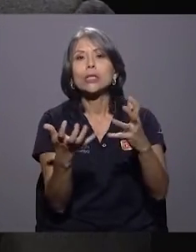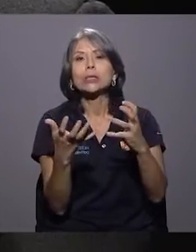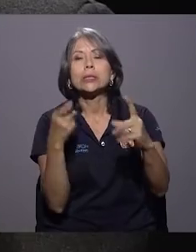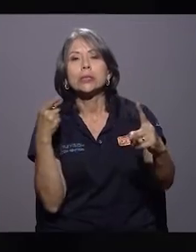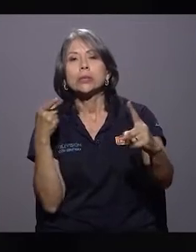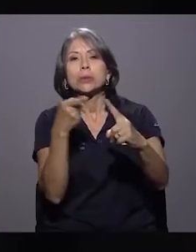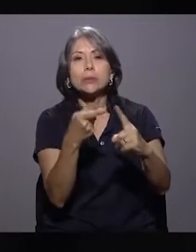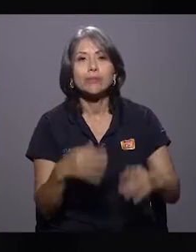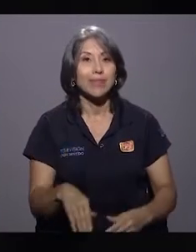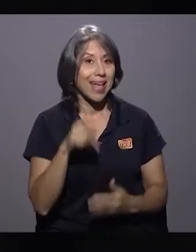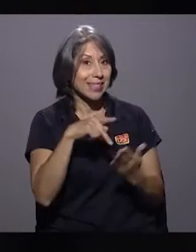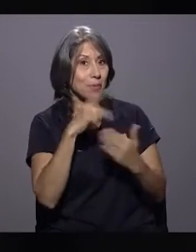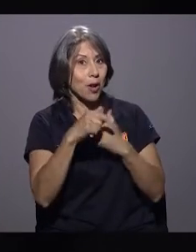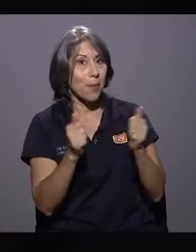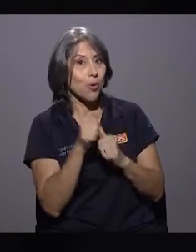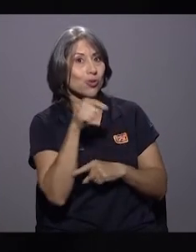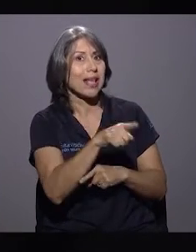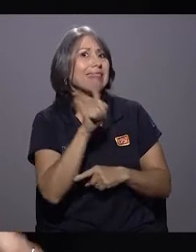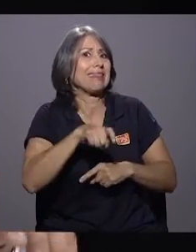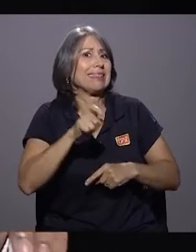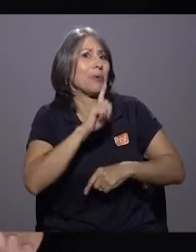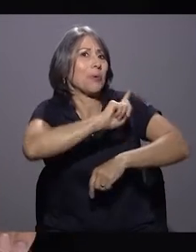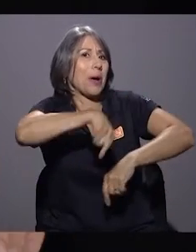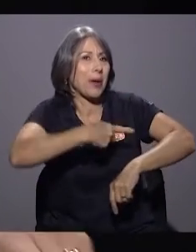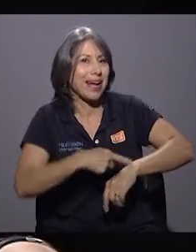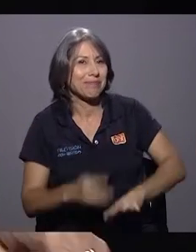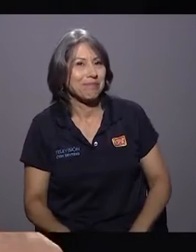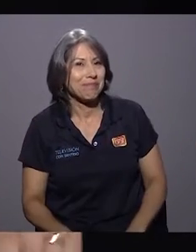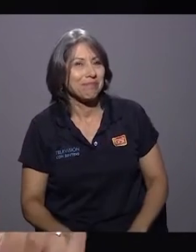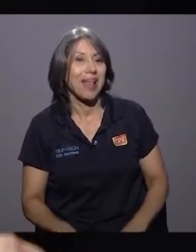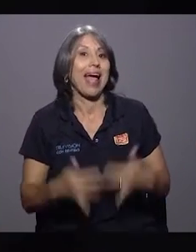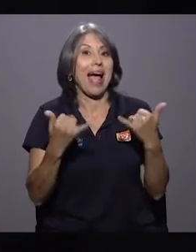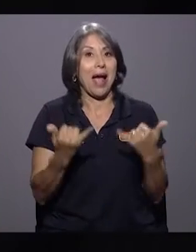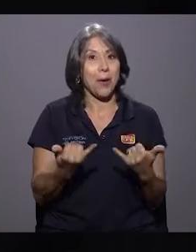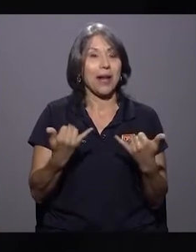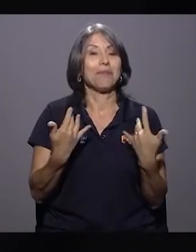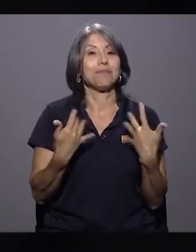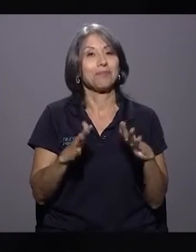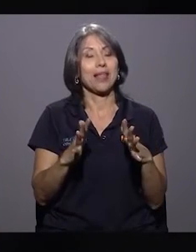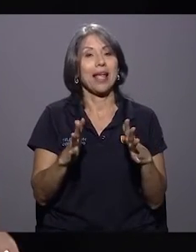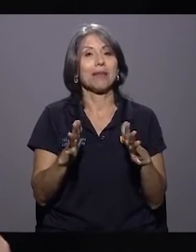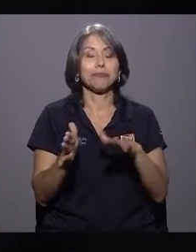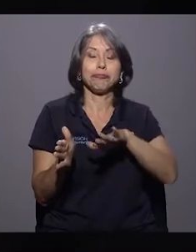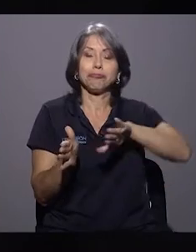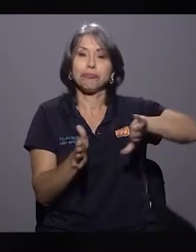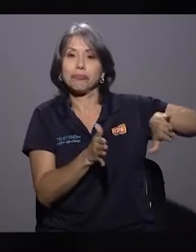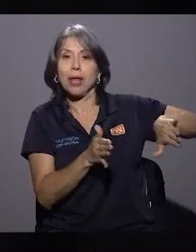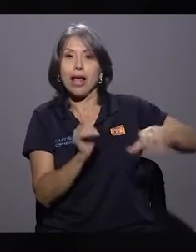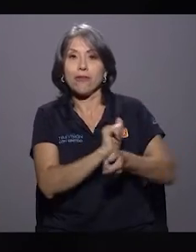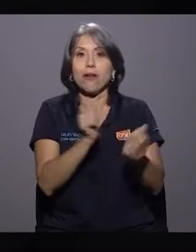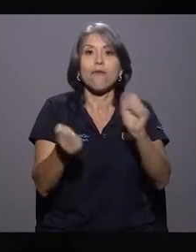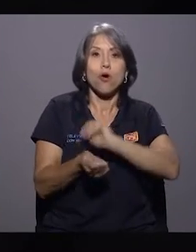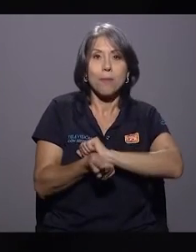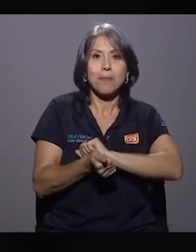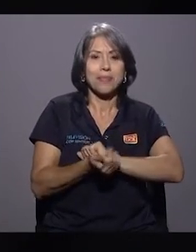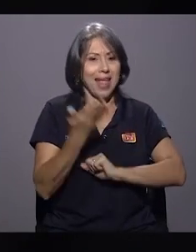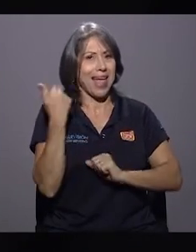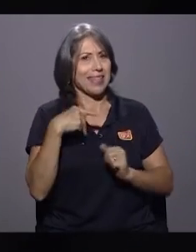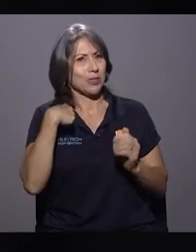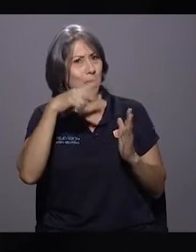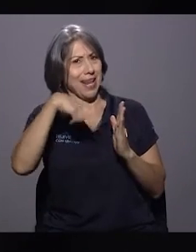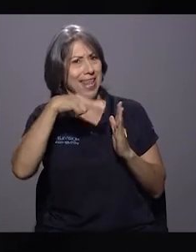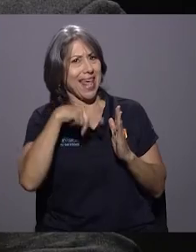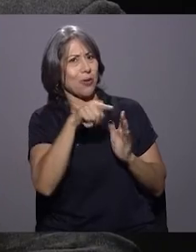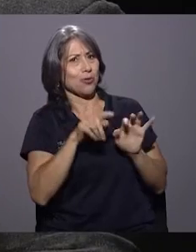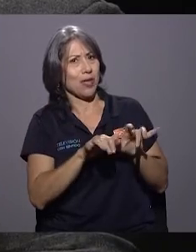máxima. Este programa con usted debería ser como de una hora. Voy a dar ahora sí el salto hacia la reforma. En estos días le leía y usted planteaba